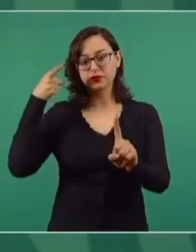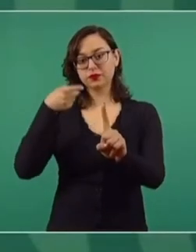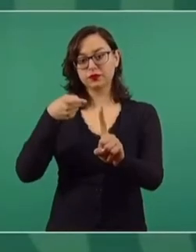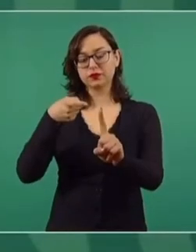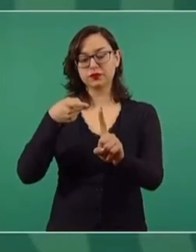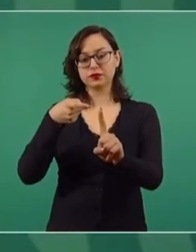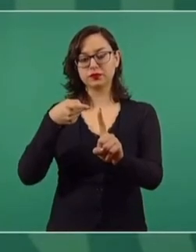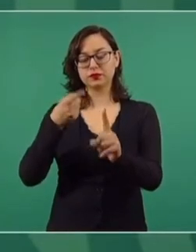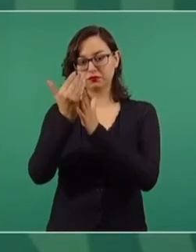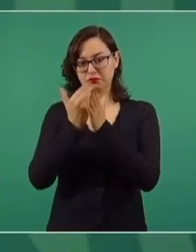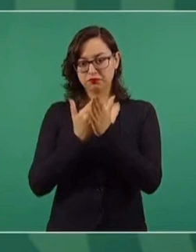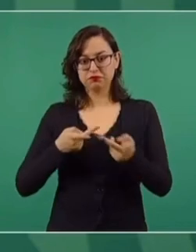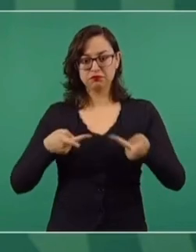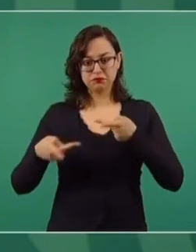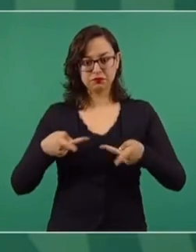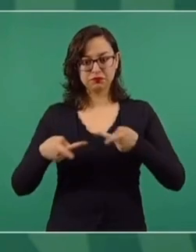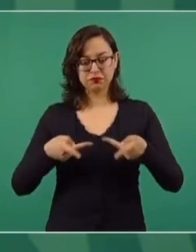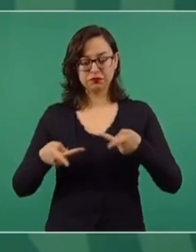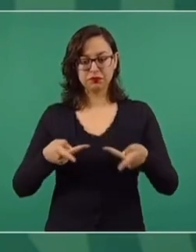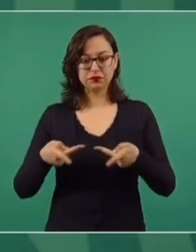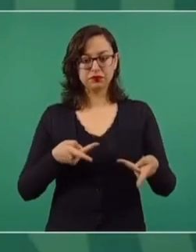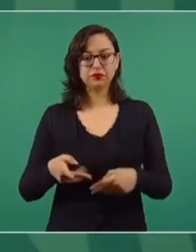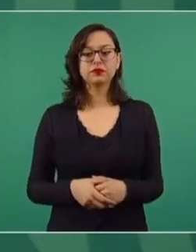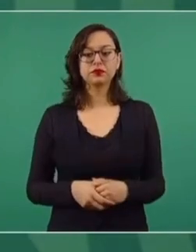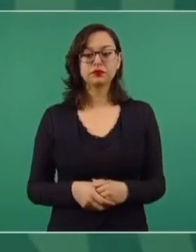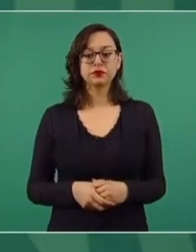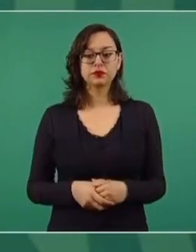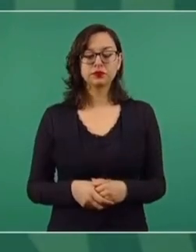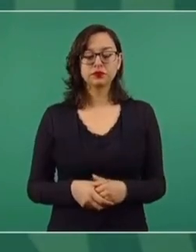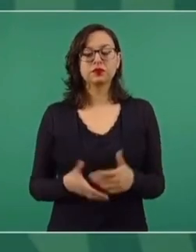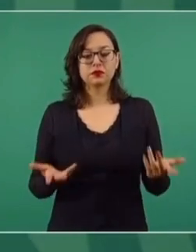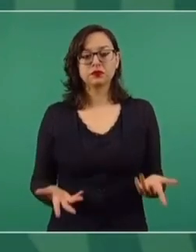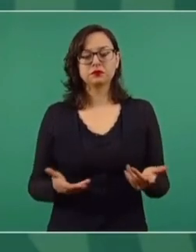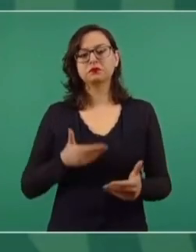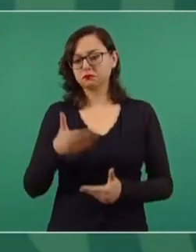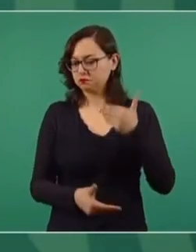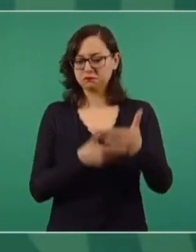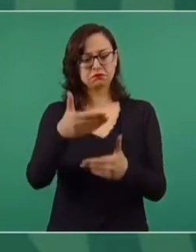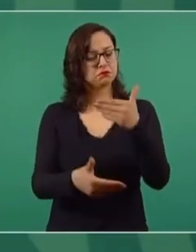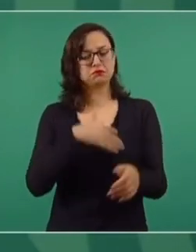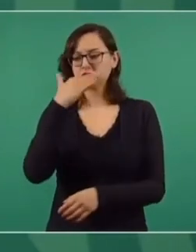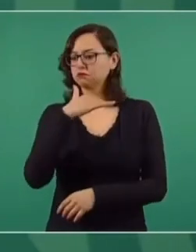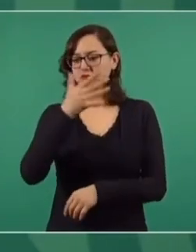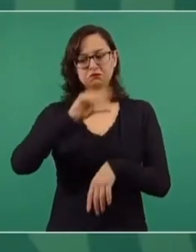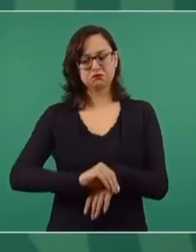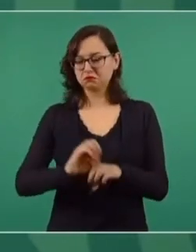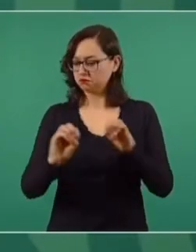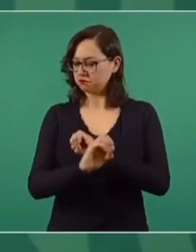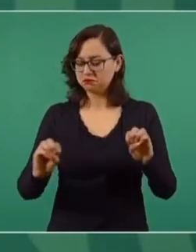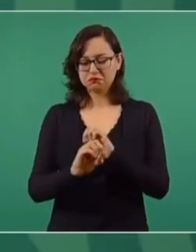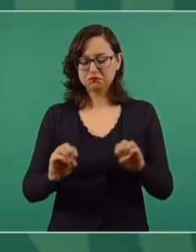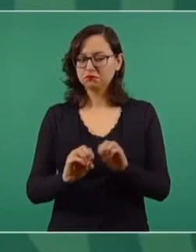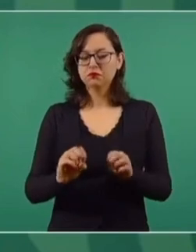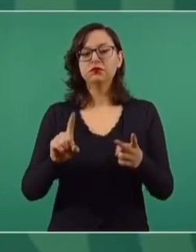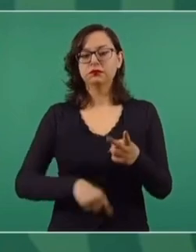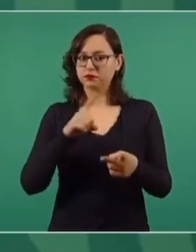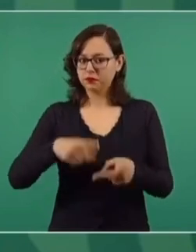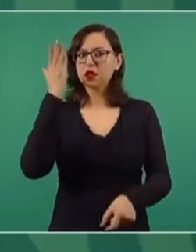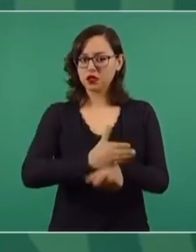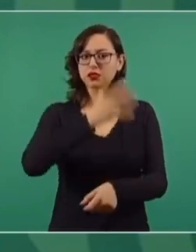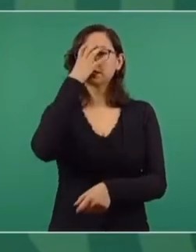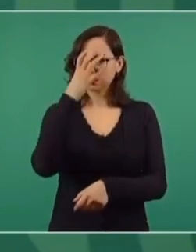estrategia. Entonces, vamos a continuar con cero corrupción, cero impunidad y